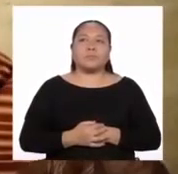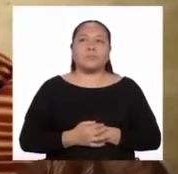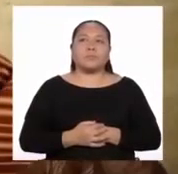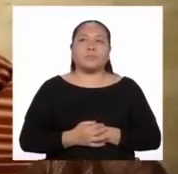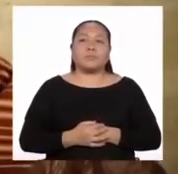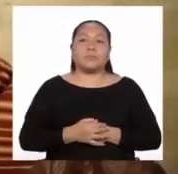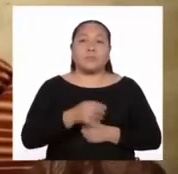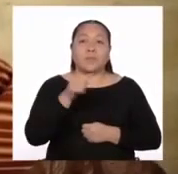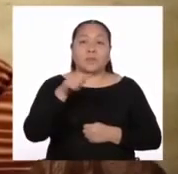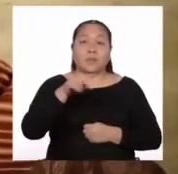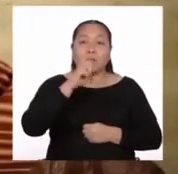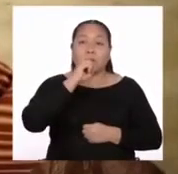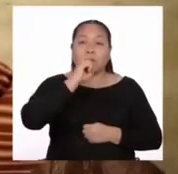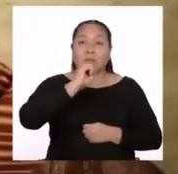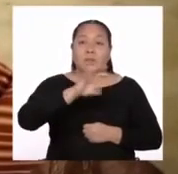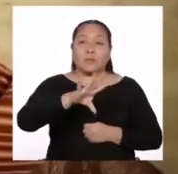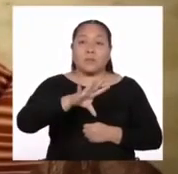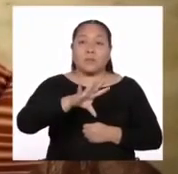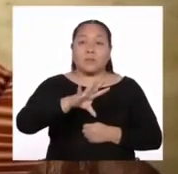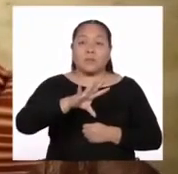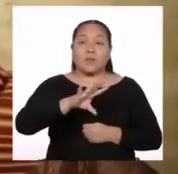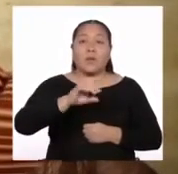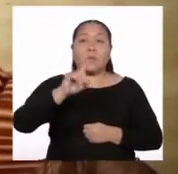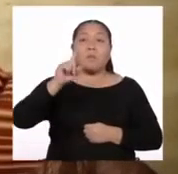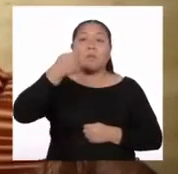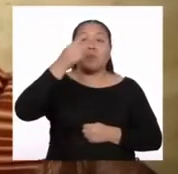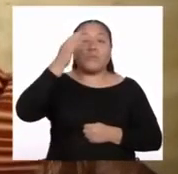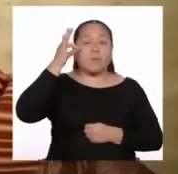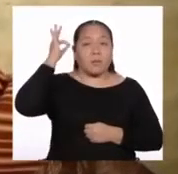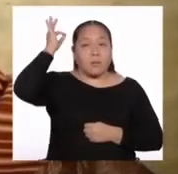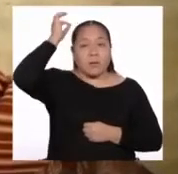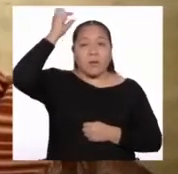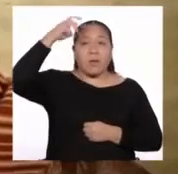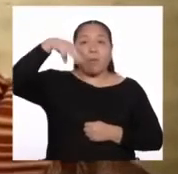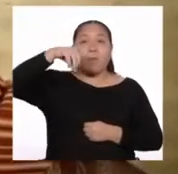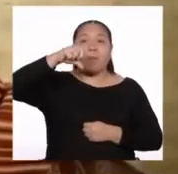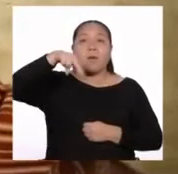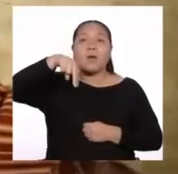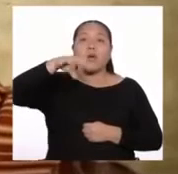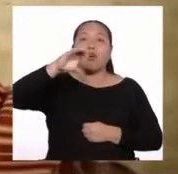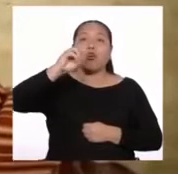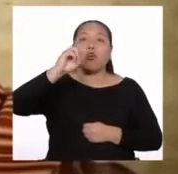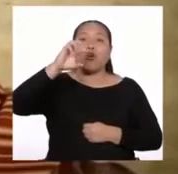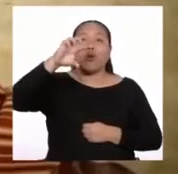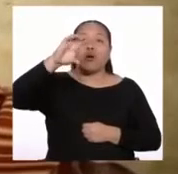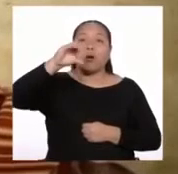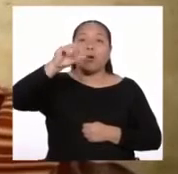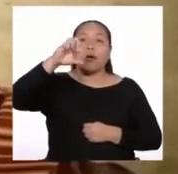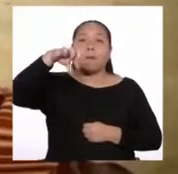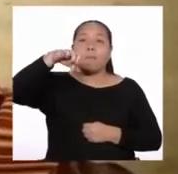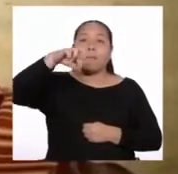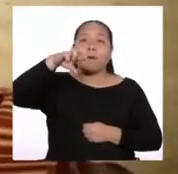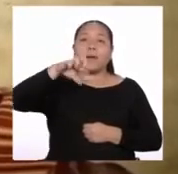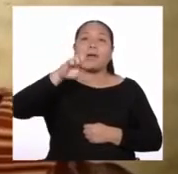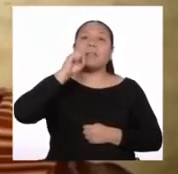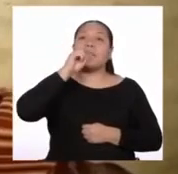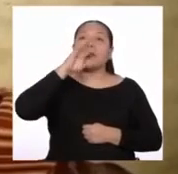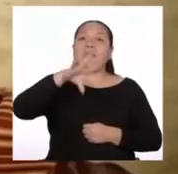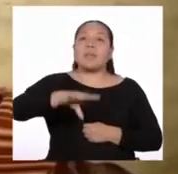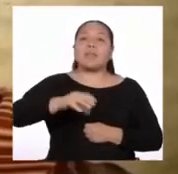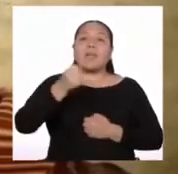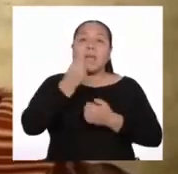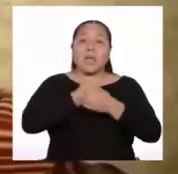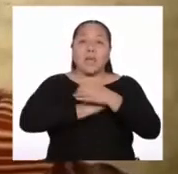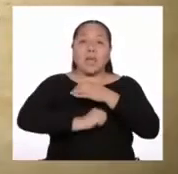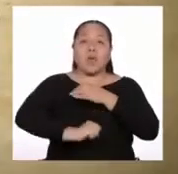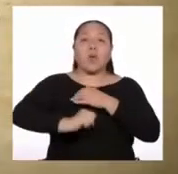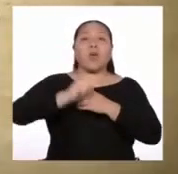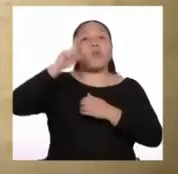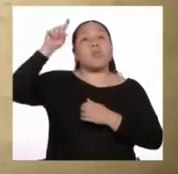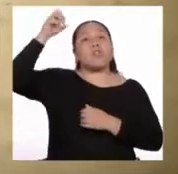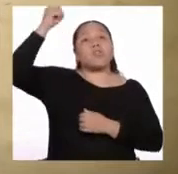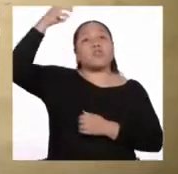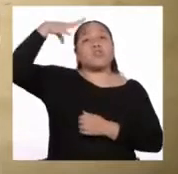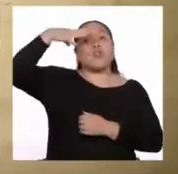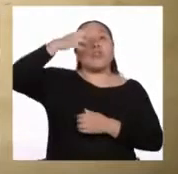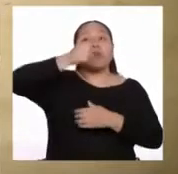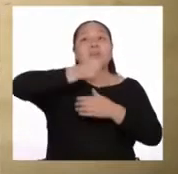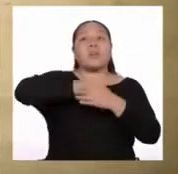Este dicho primer inga, Manco Capac, no tuvo padre conocido. Por eso lo llamaban hijo del sol y de la luna.